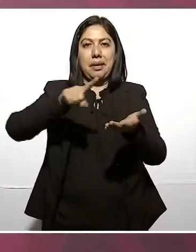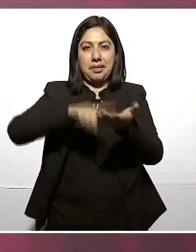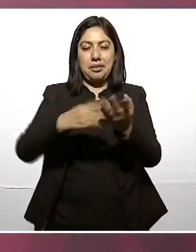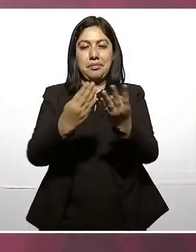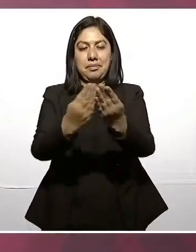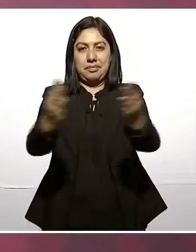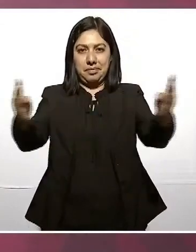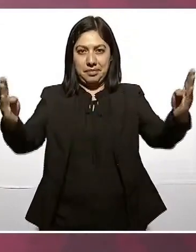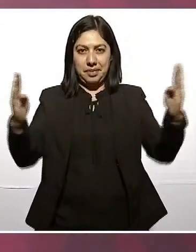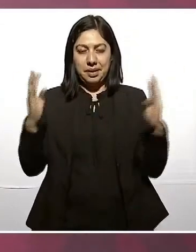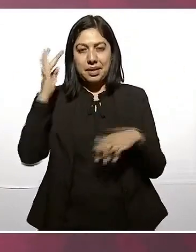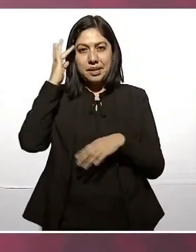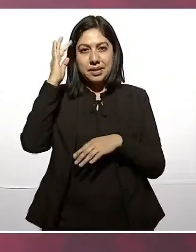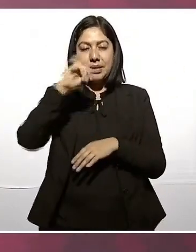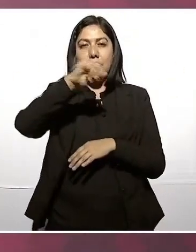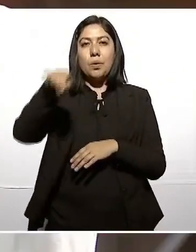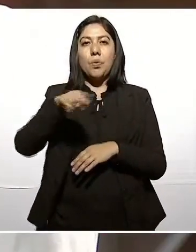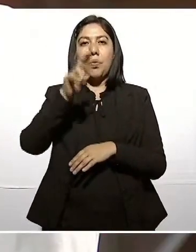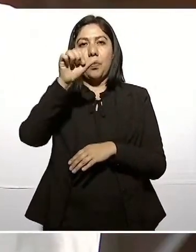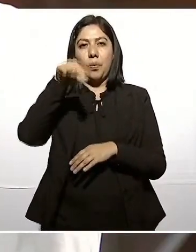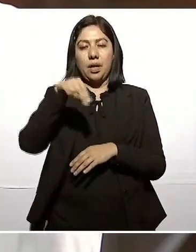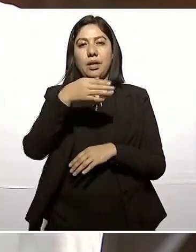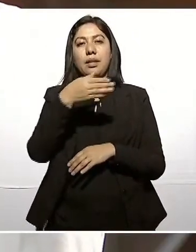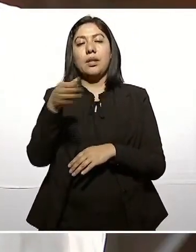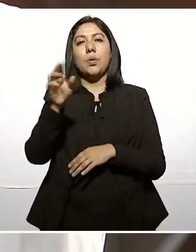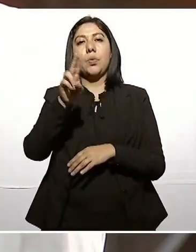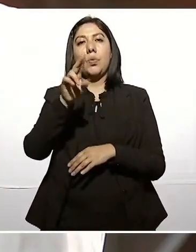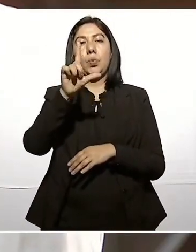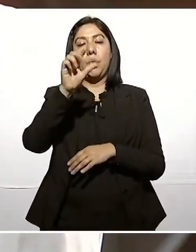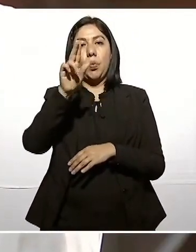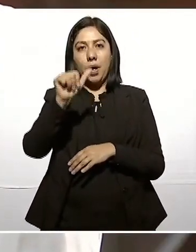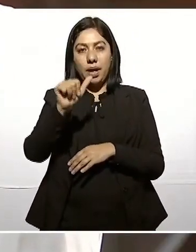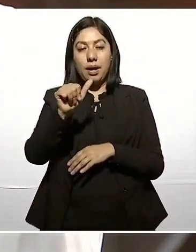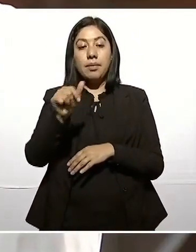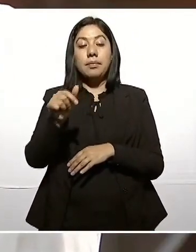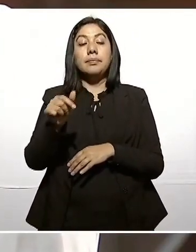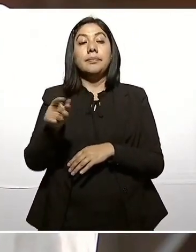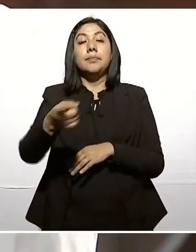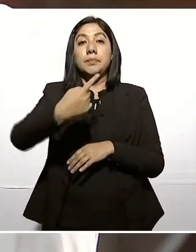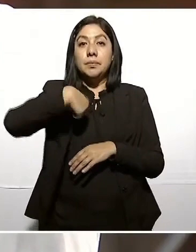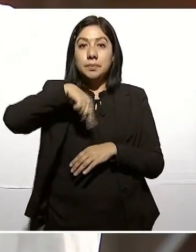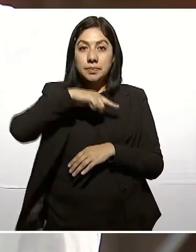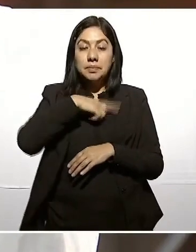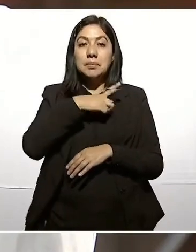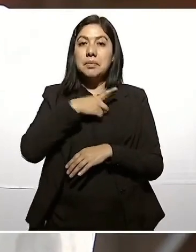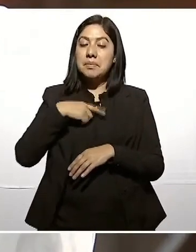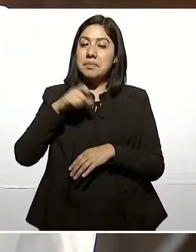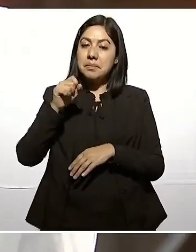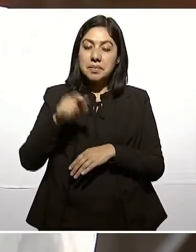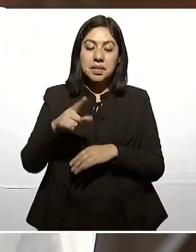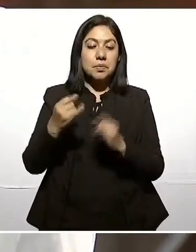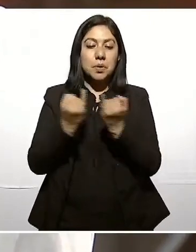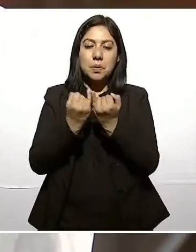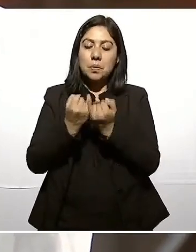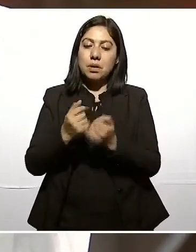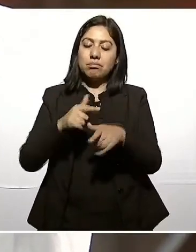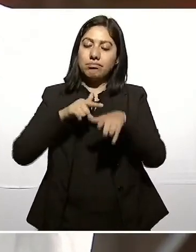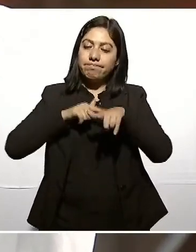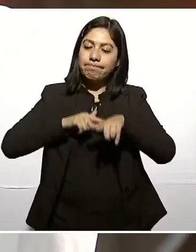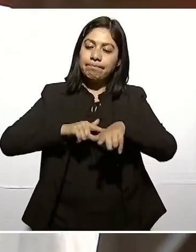tenemos que seguir fortaleciendo